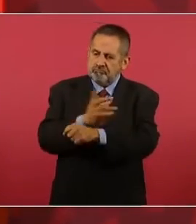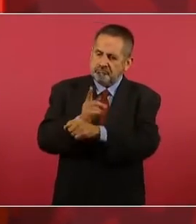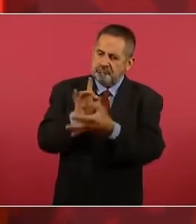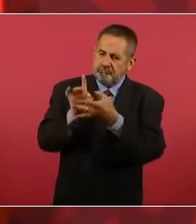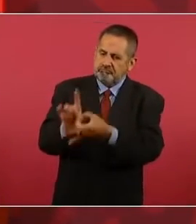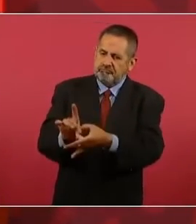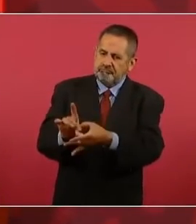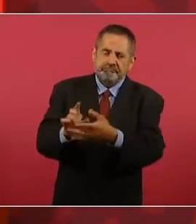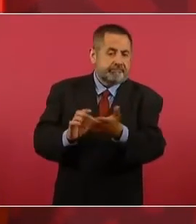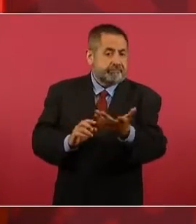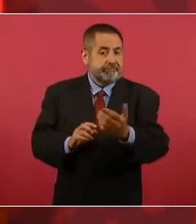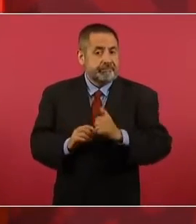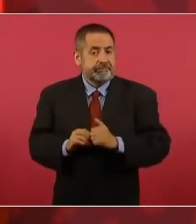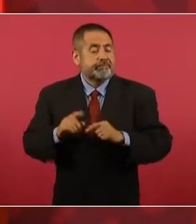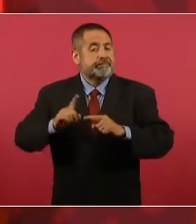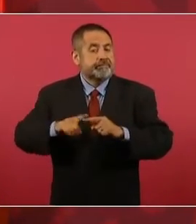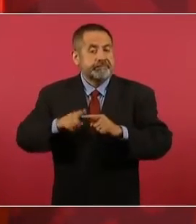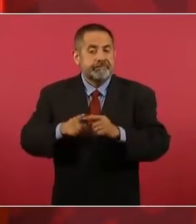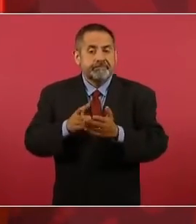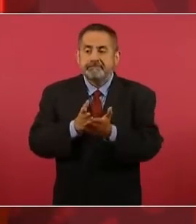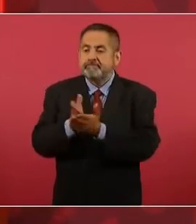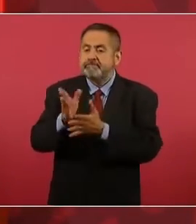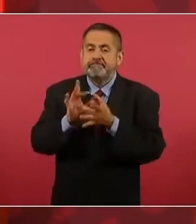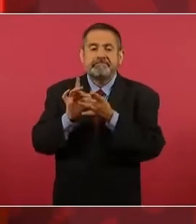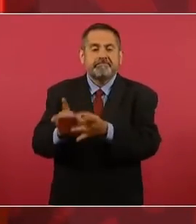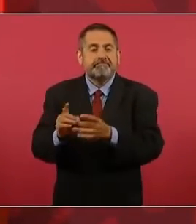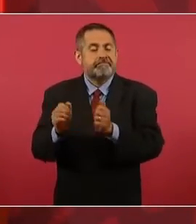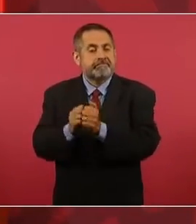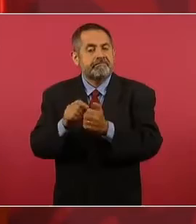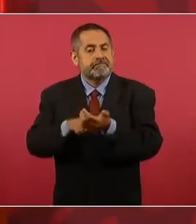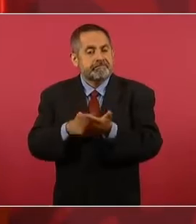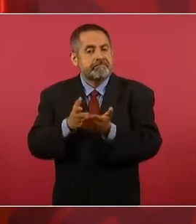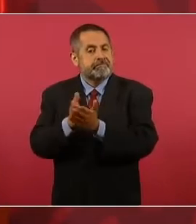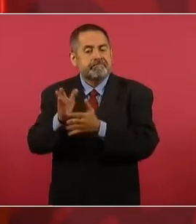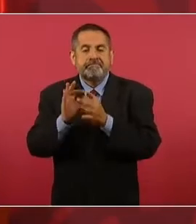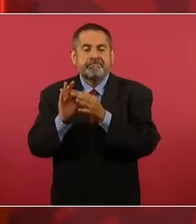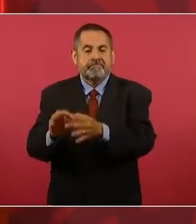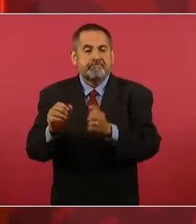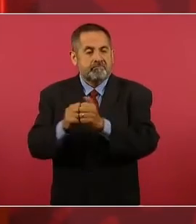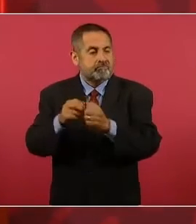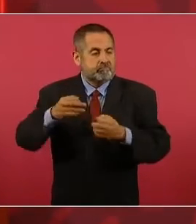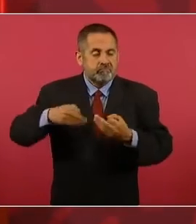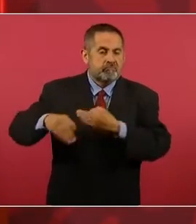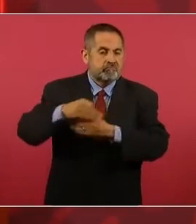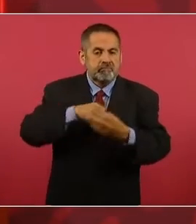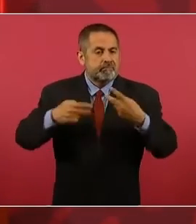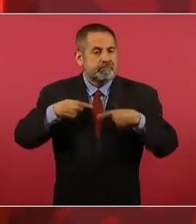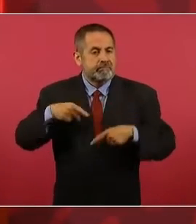quién representa al pueblo con lealtad, quién respeta al pueblo,